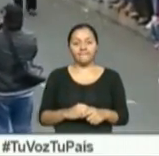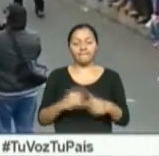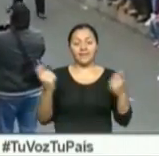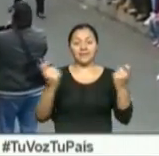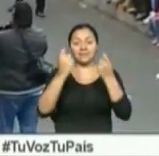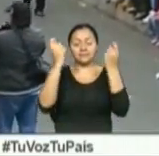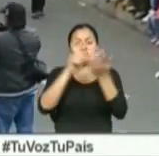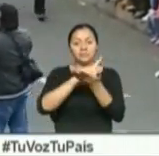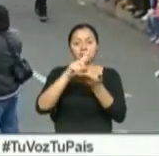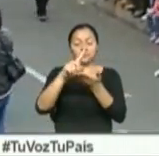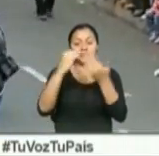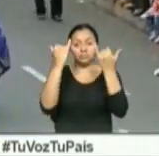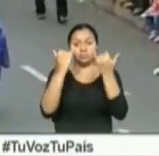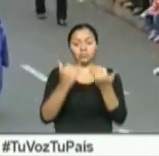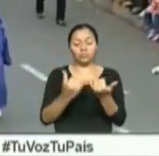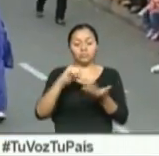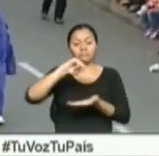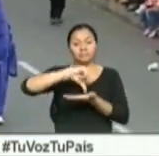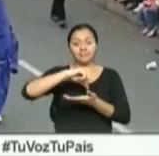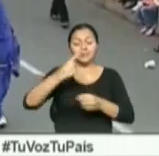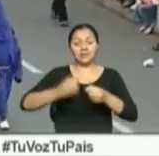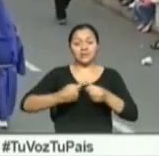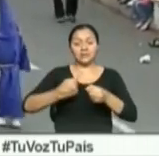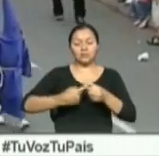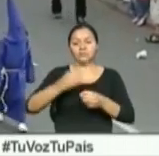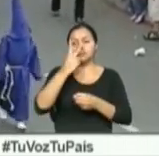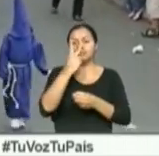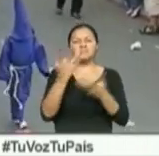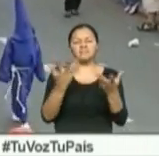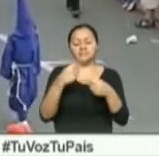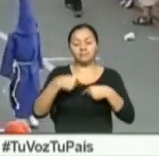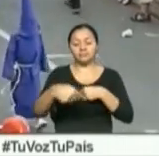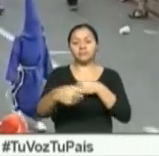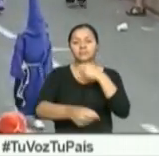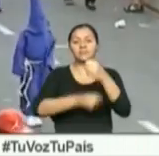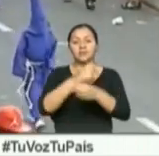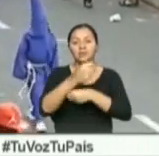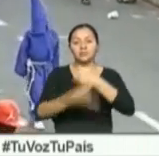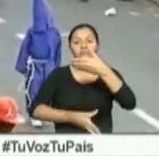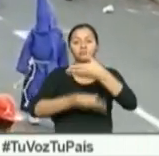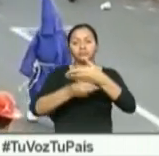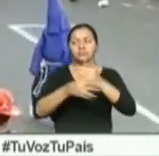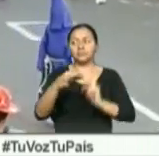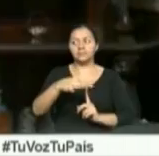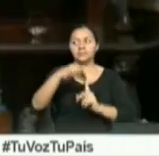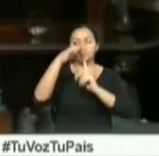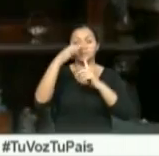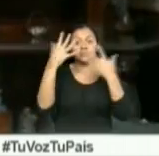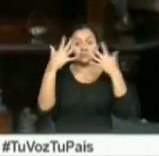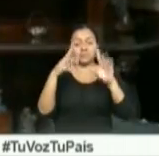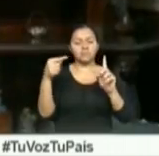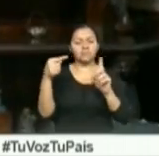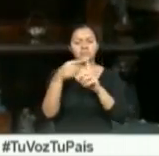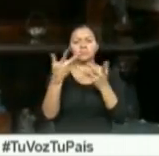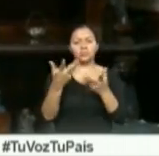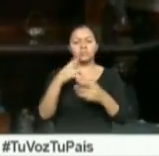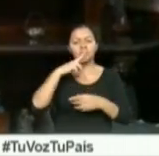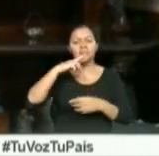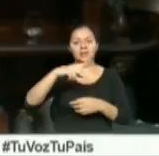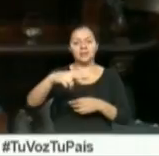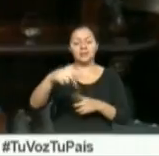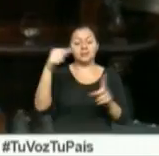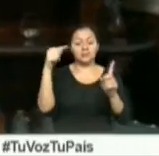la Semana Santa en la capital de los ecuatorianos tendrá este año un componente especial. Se trata de las rutas de leyenda,